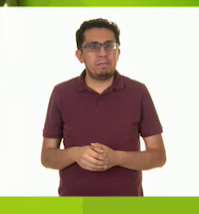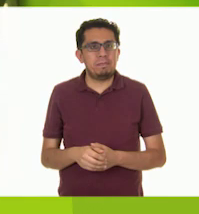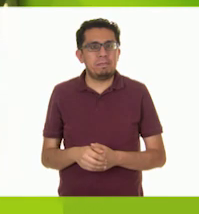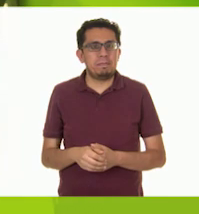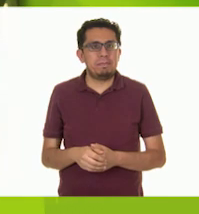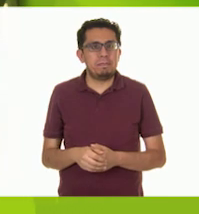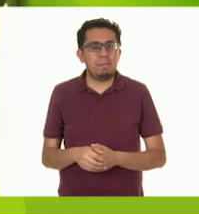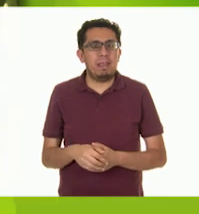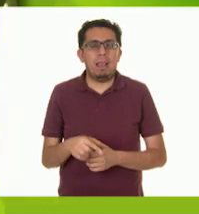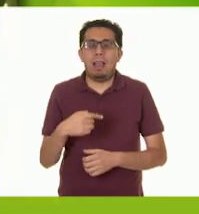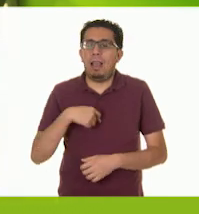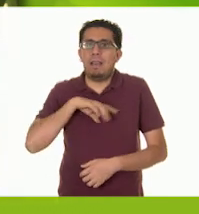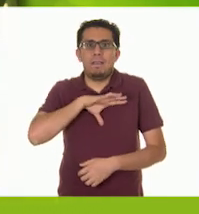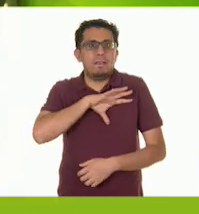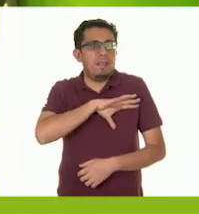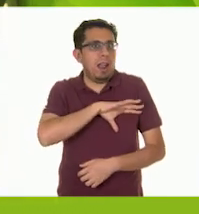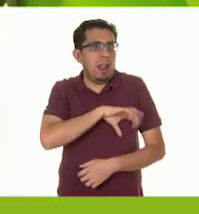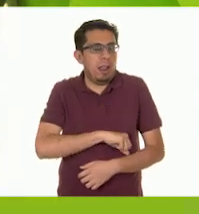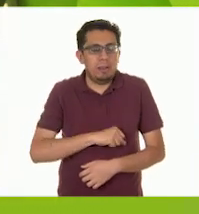¡Refrescante también!